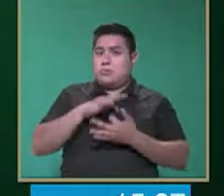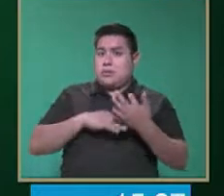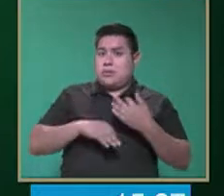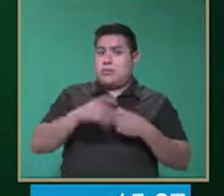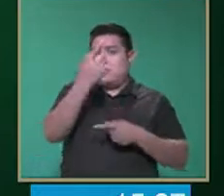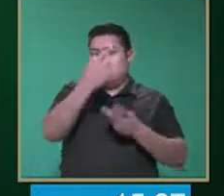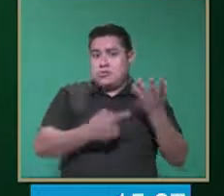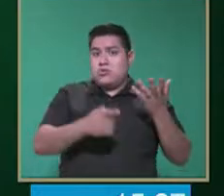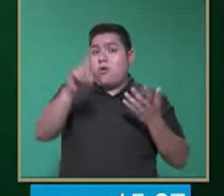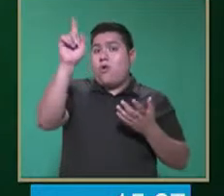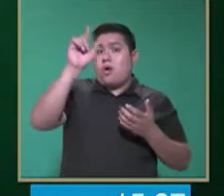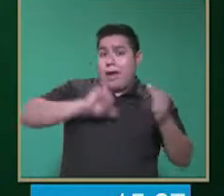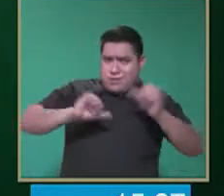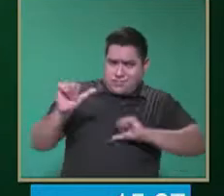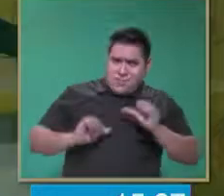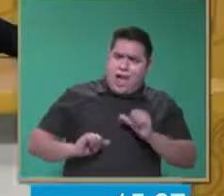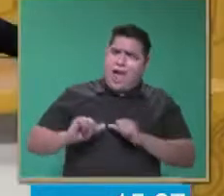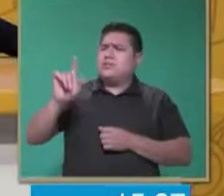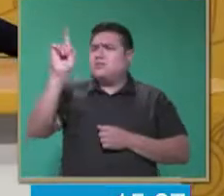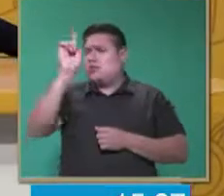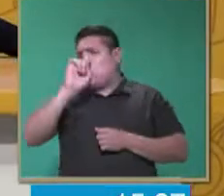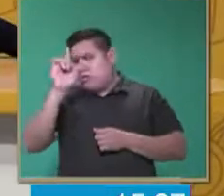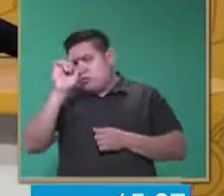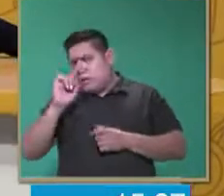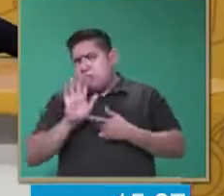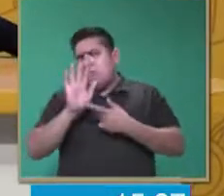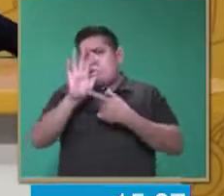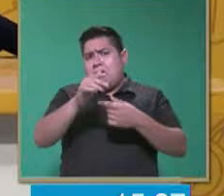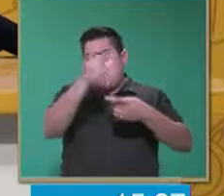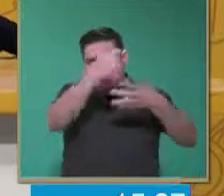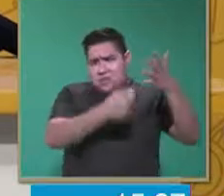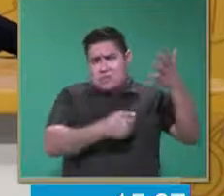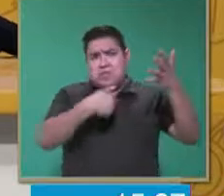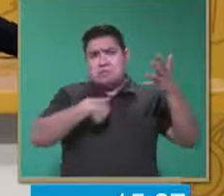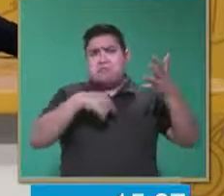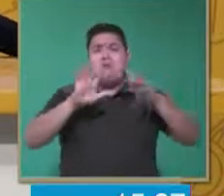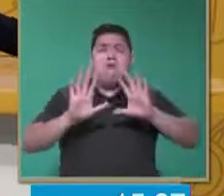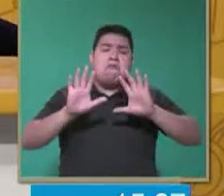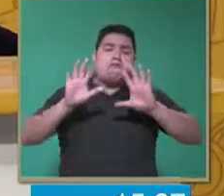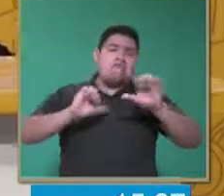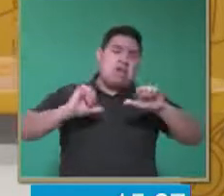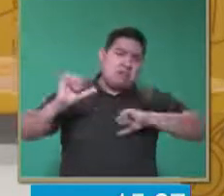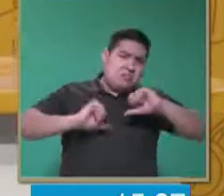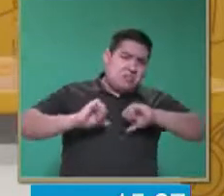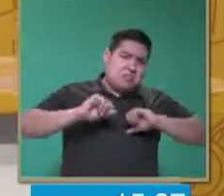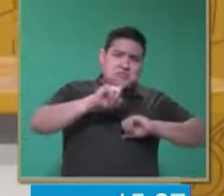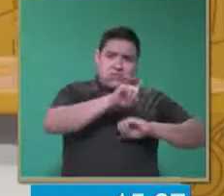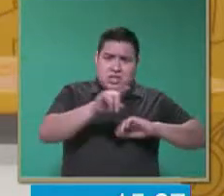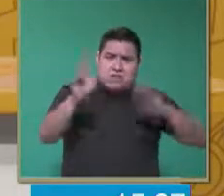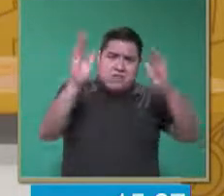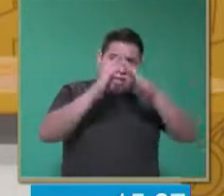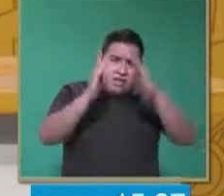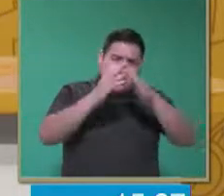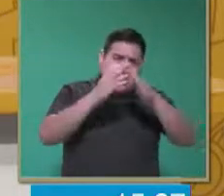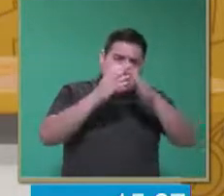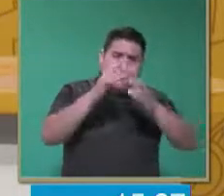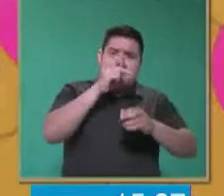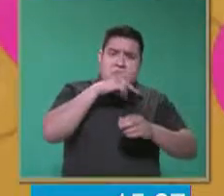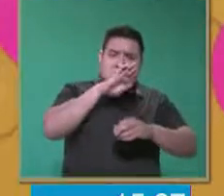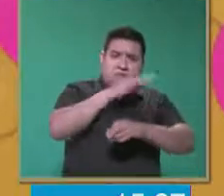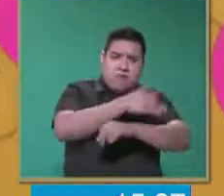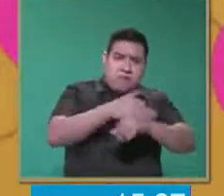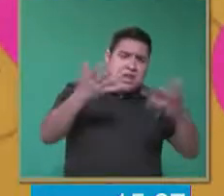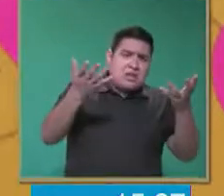que están aquí enlistadas son estrategias, maestra, que nosotros podemos ir estableciendo ya sea